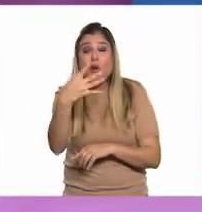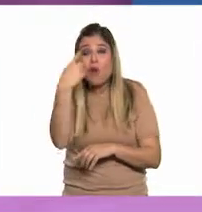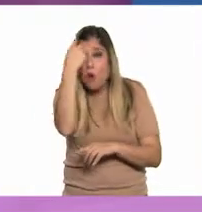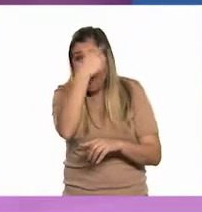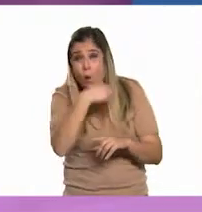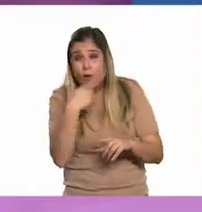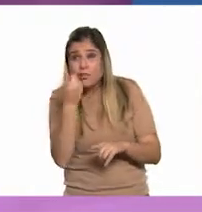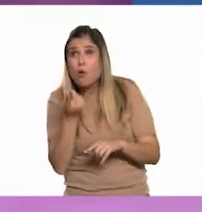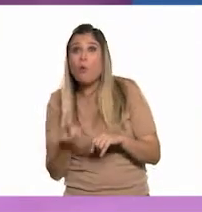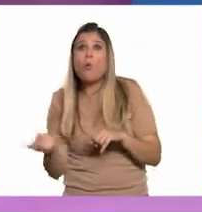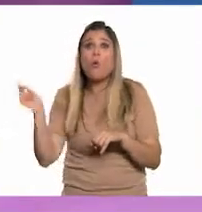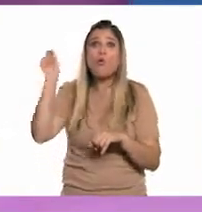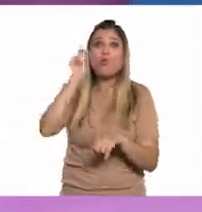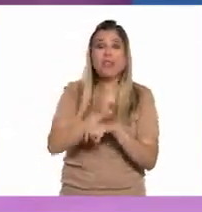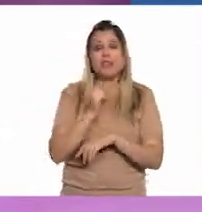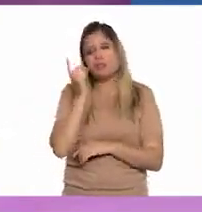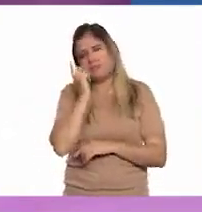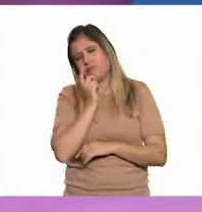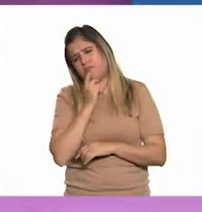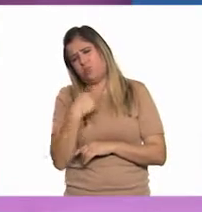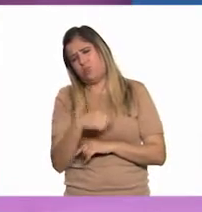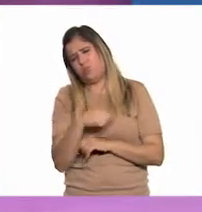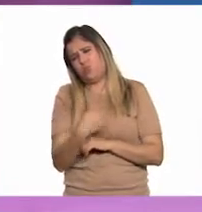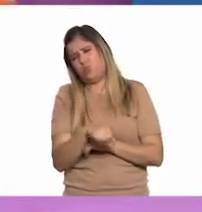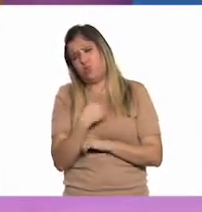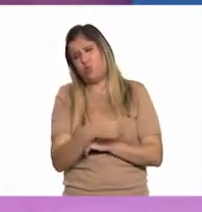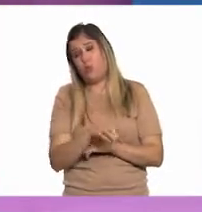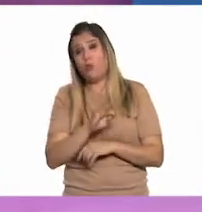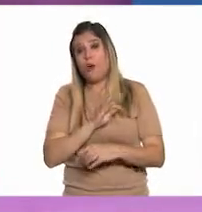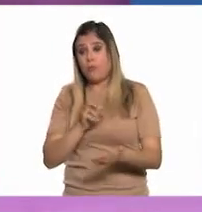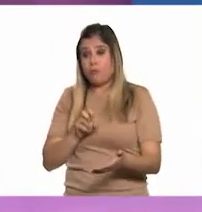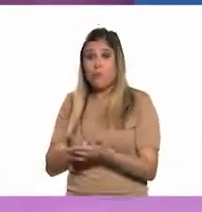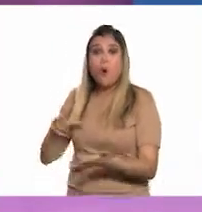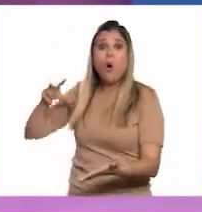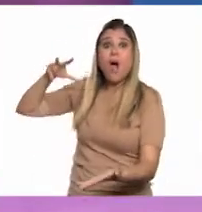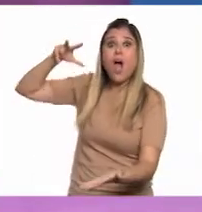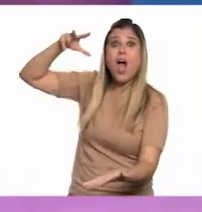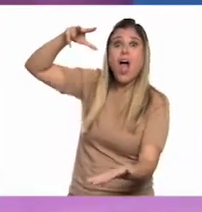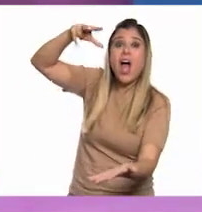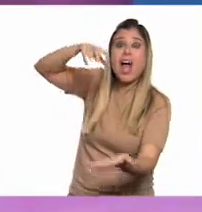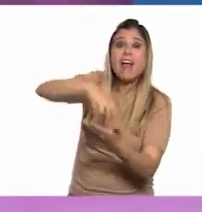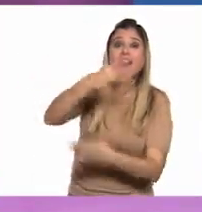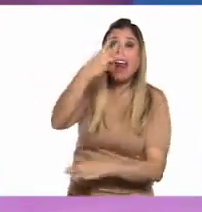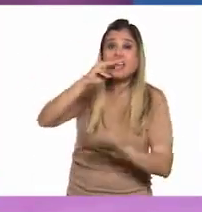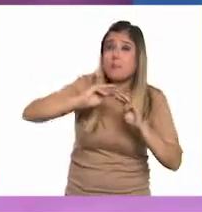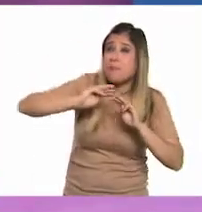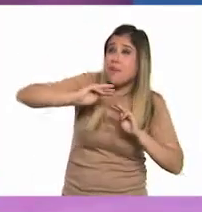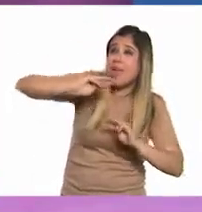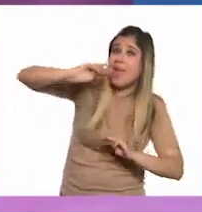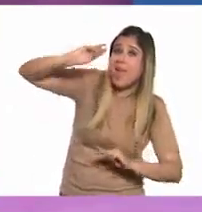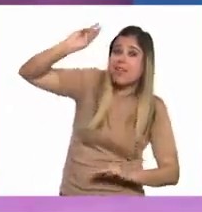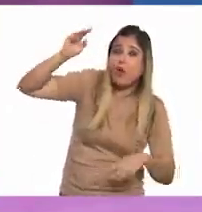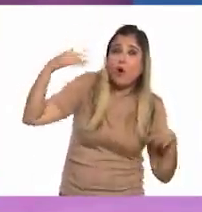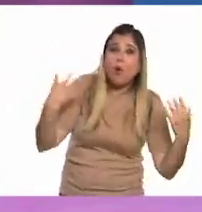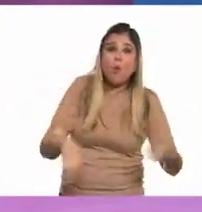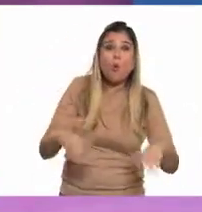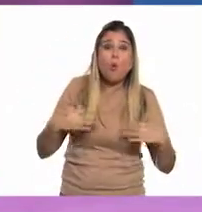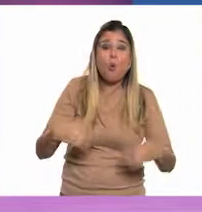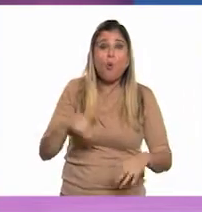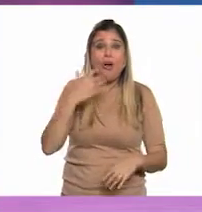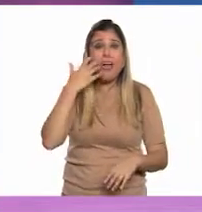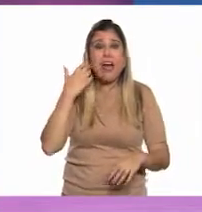al día. Y que puede dar saltos de hasta 3 metros de altura. Es que es un super